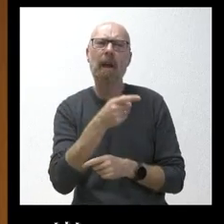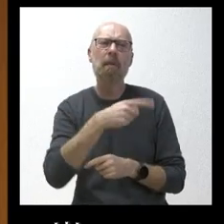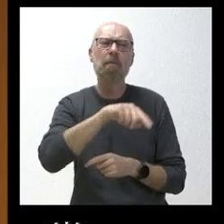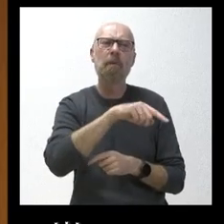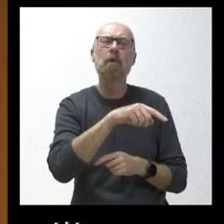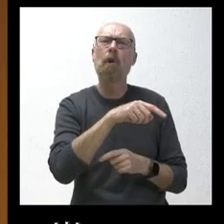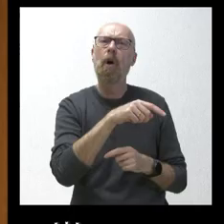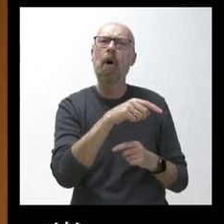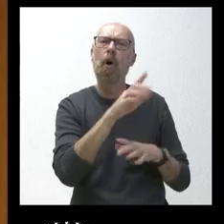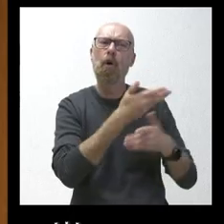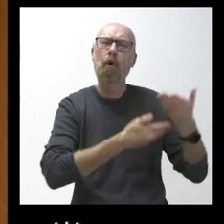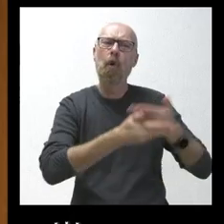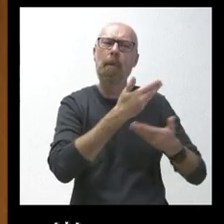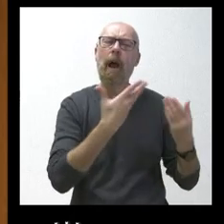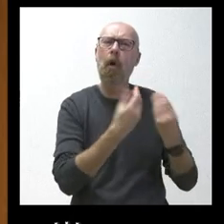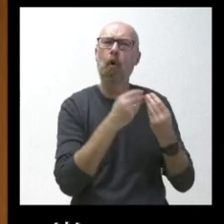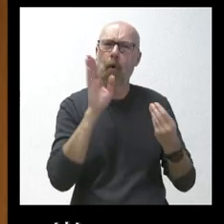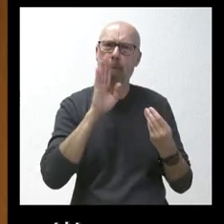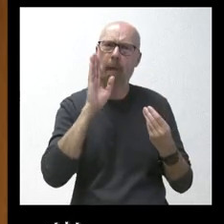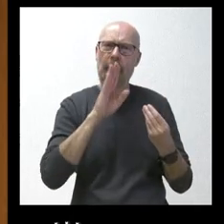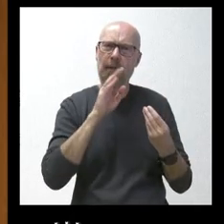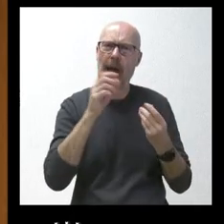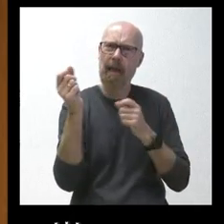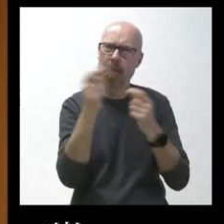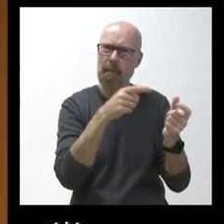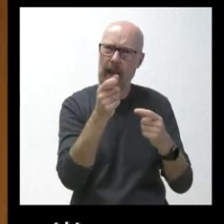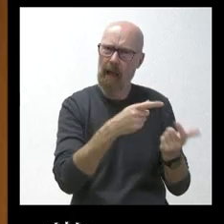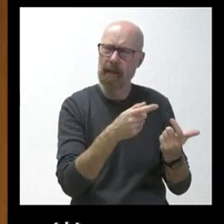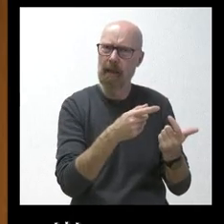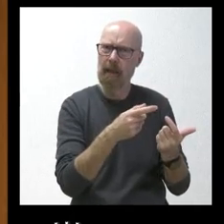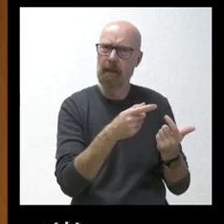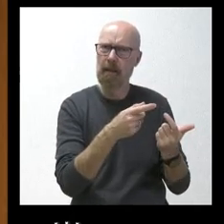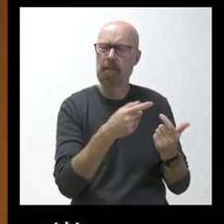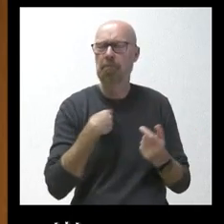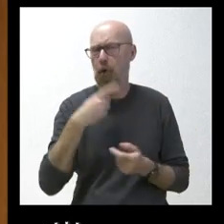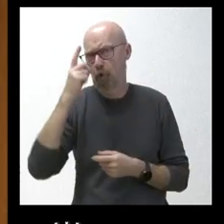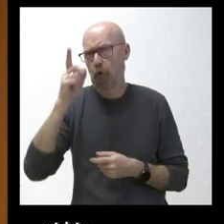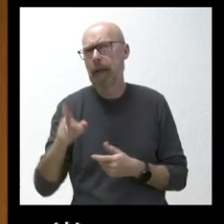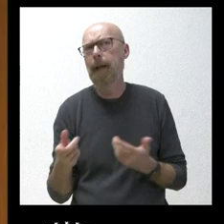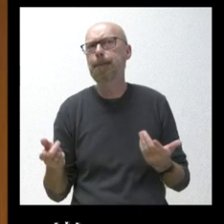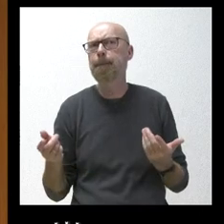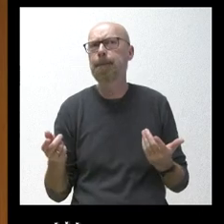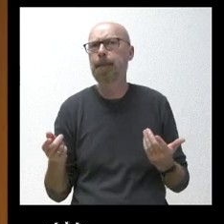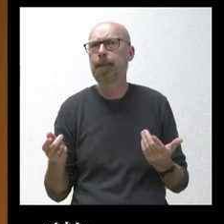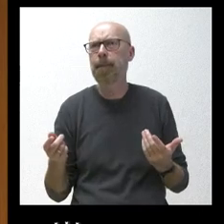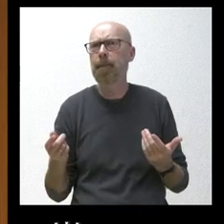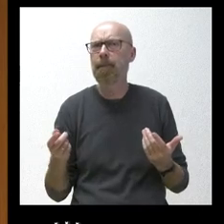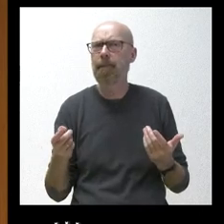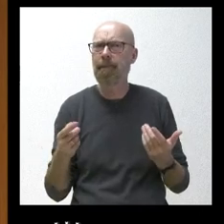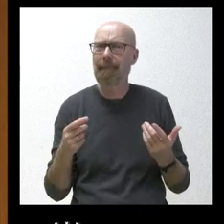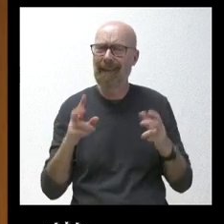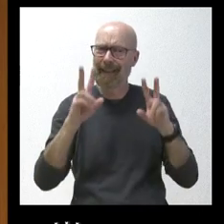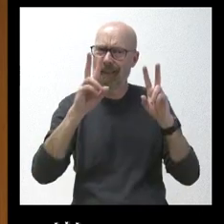las mafias de tráfico de personas. No sé qué margen de desatasque le ven a esas